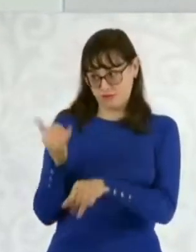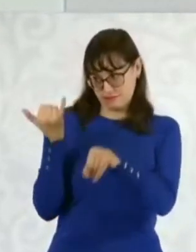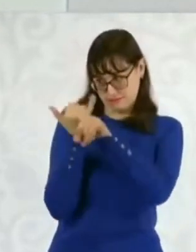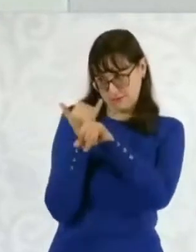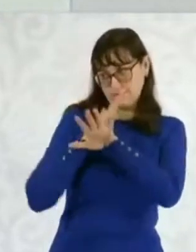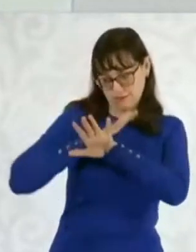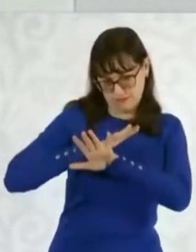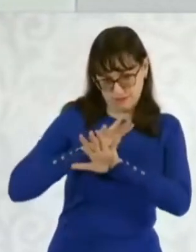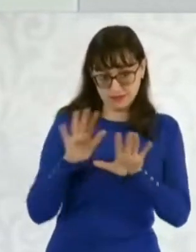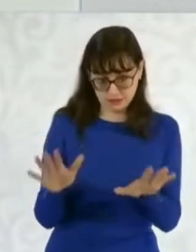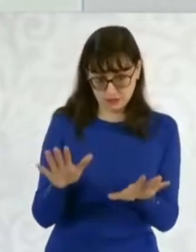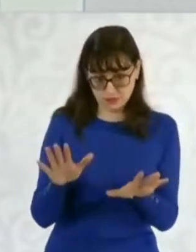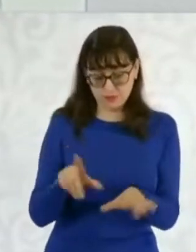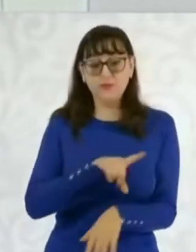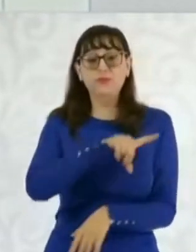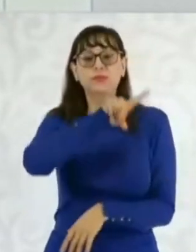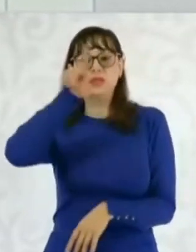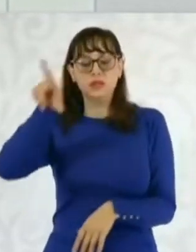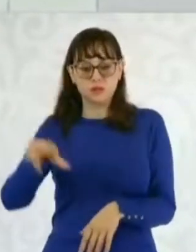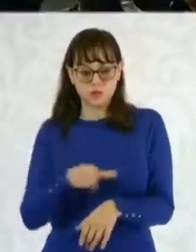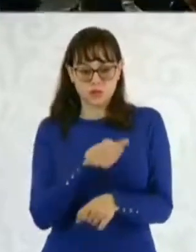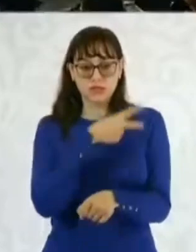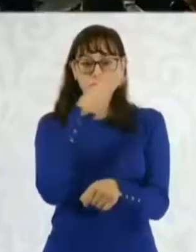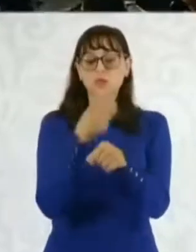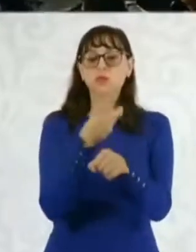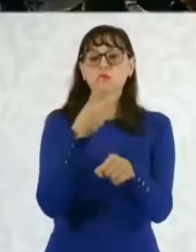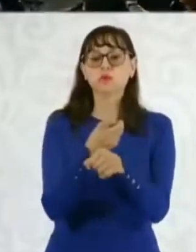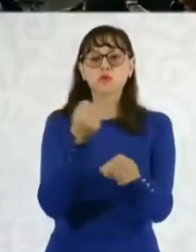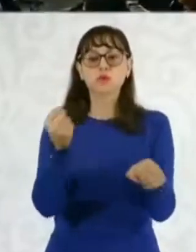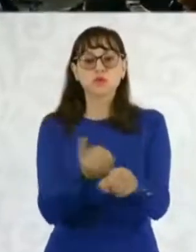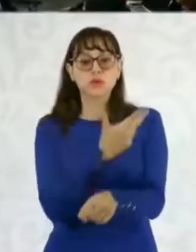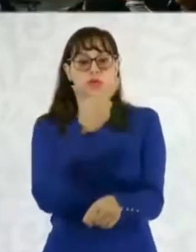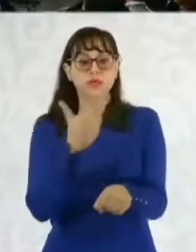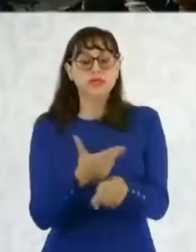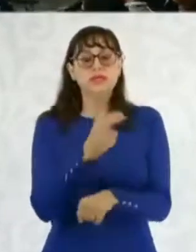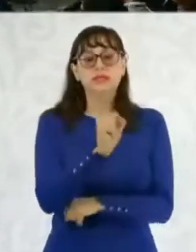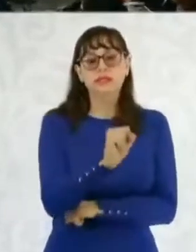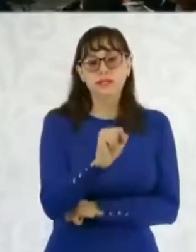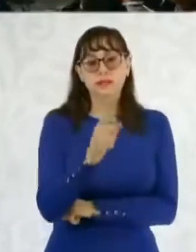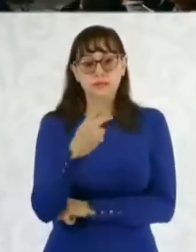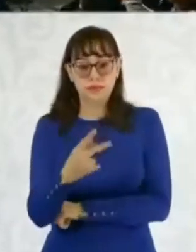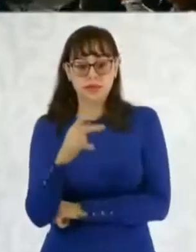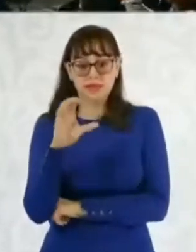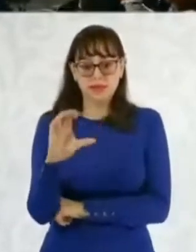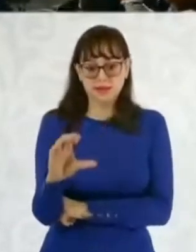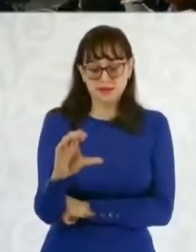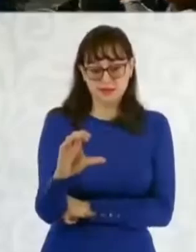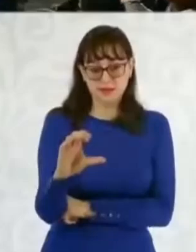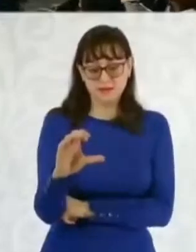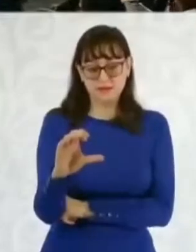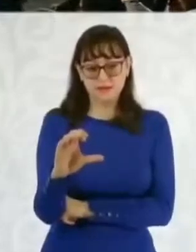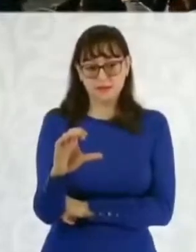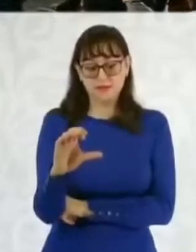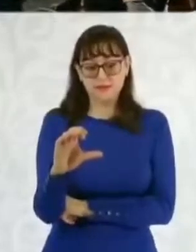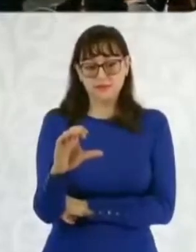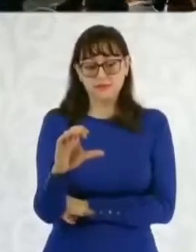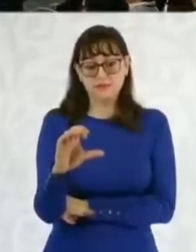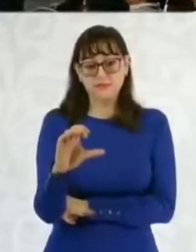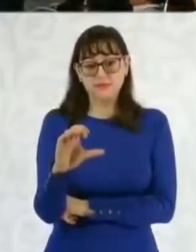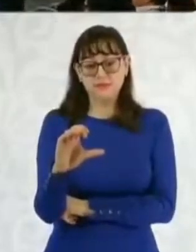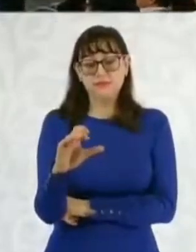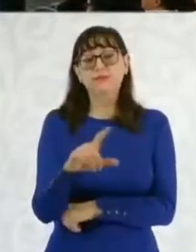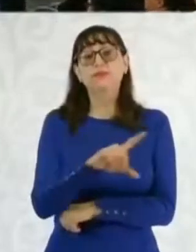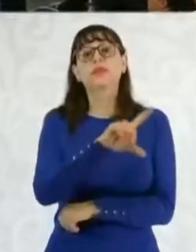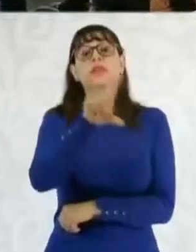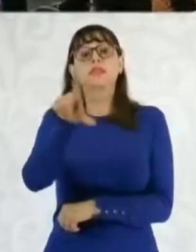Posteriormente hablará el secretario de Seguridad y Protección Ciudadana y